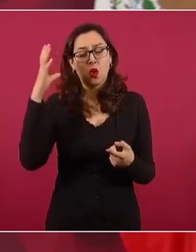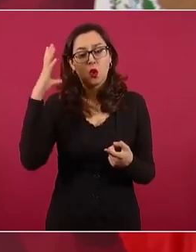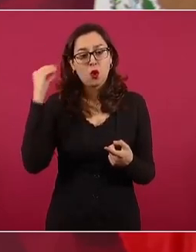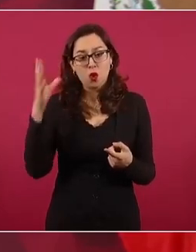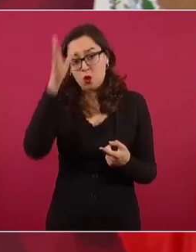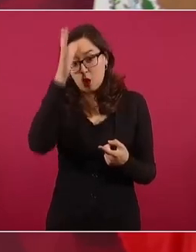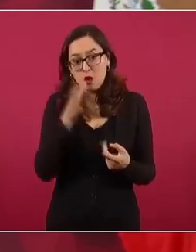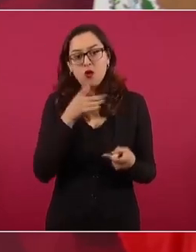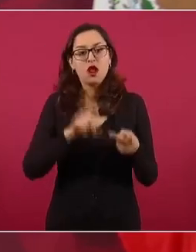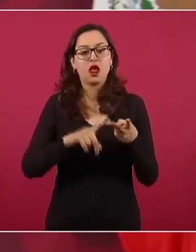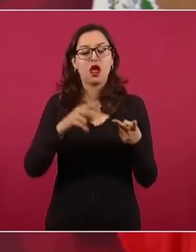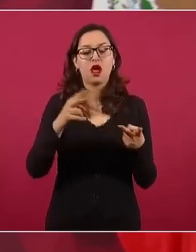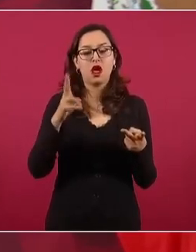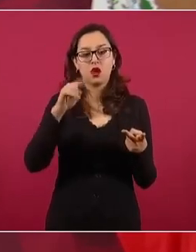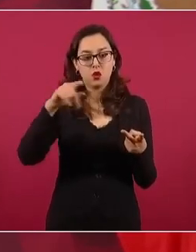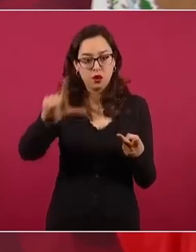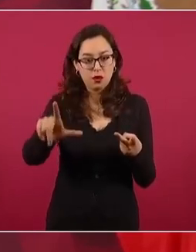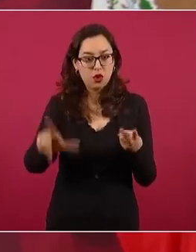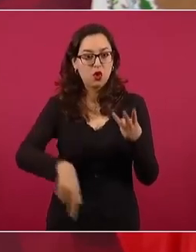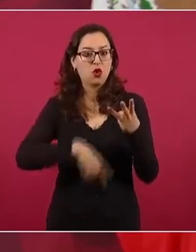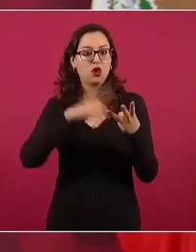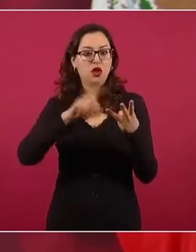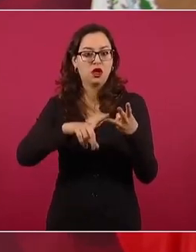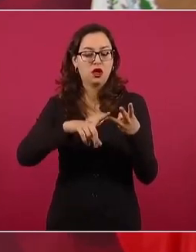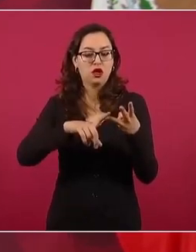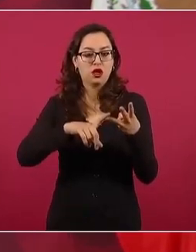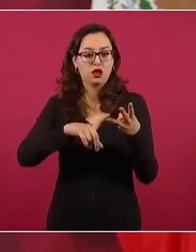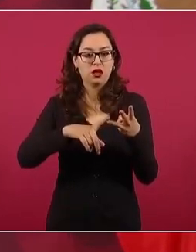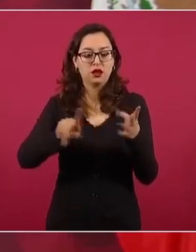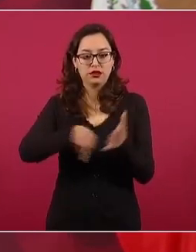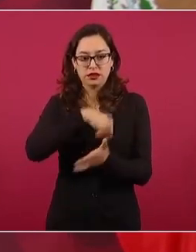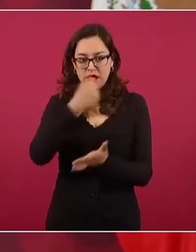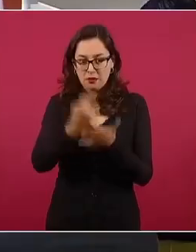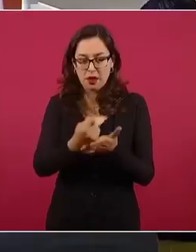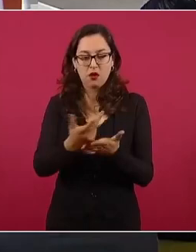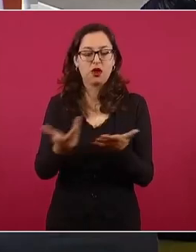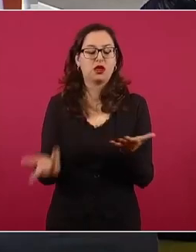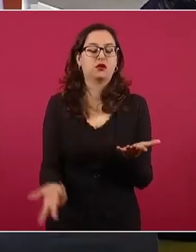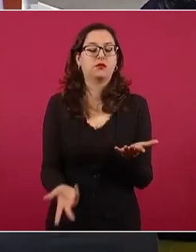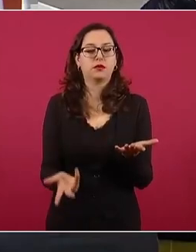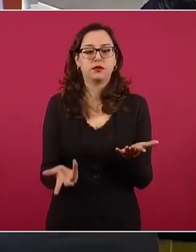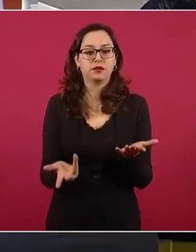Monterrey, digo, Nuevo León, Tamaulipas,